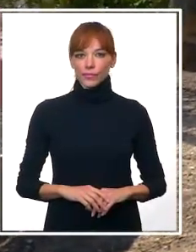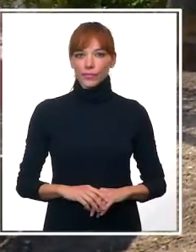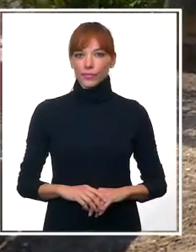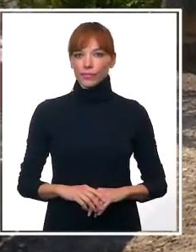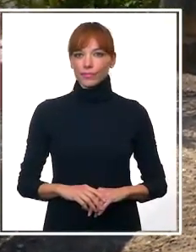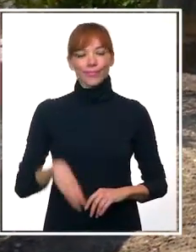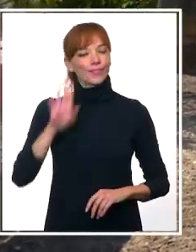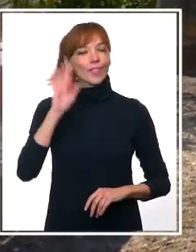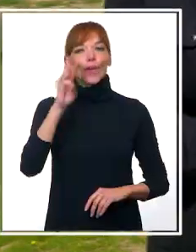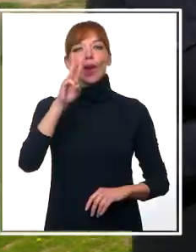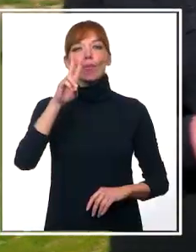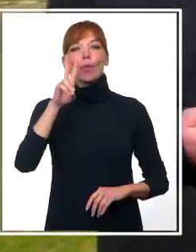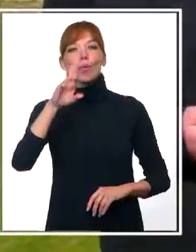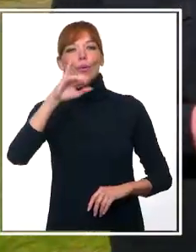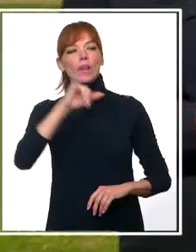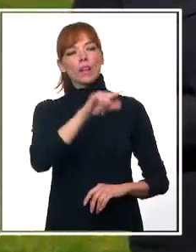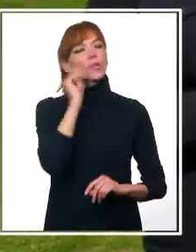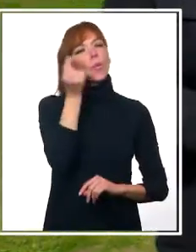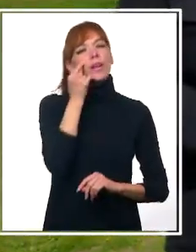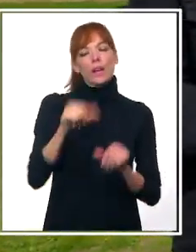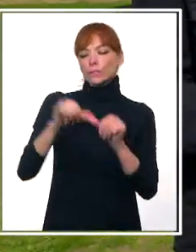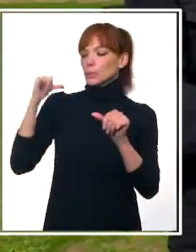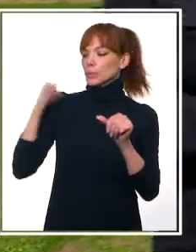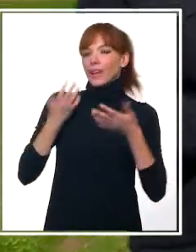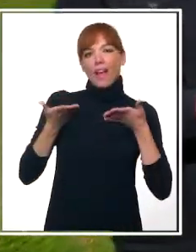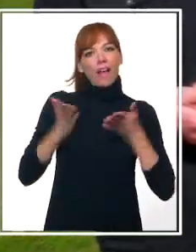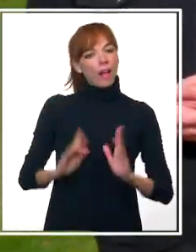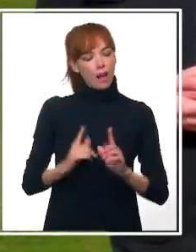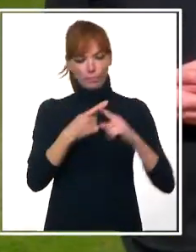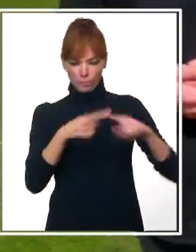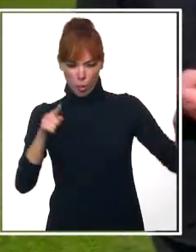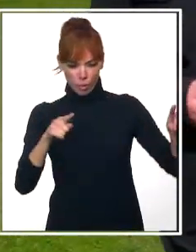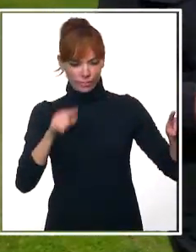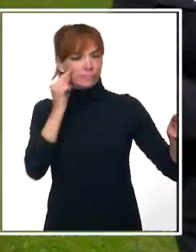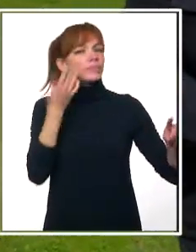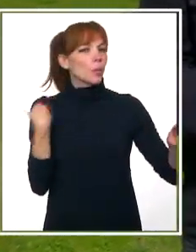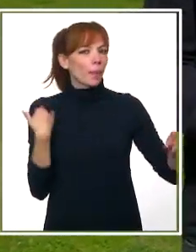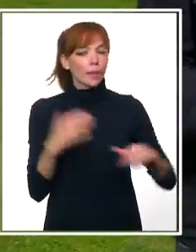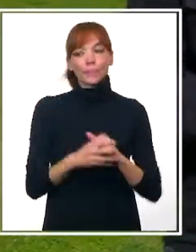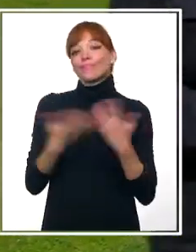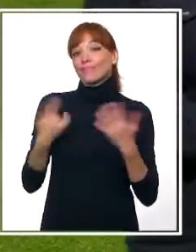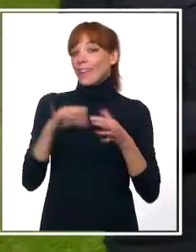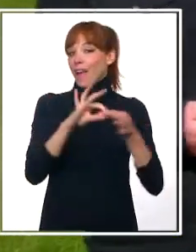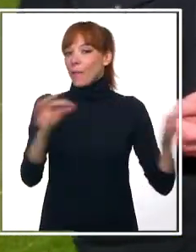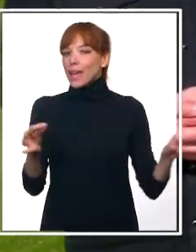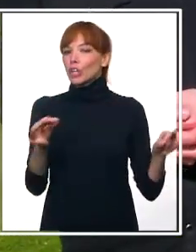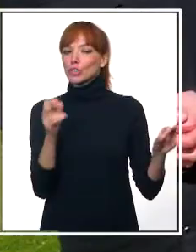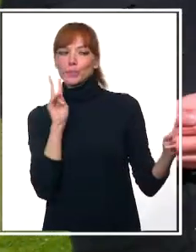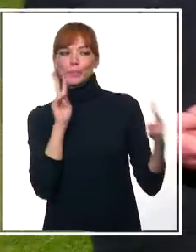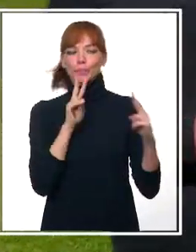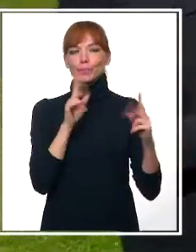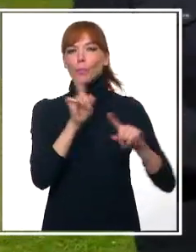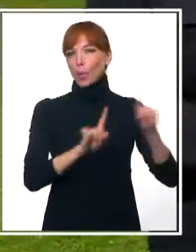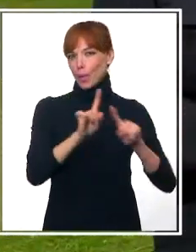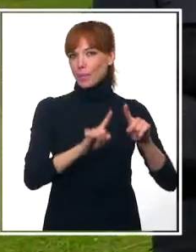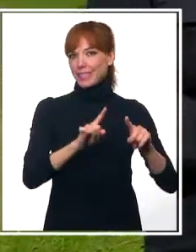Hola Puri, ¿cuándo te diste cuenta de que tu hija era diferente? Pues a través de los problemas a nivel social con los compañeros, con los amiguitos. Y luego ya